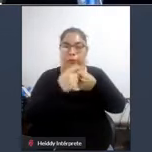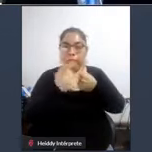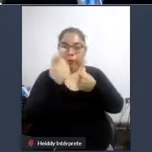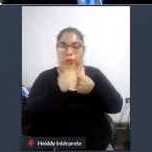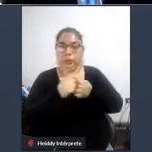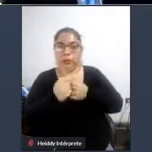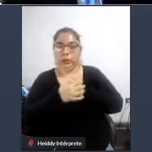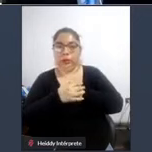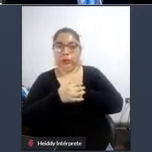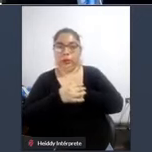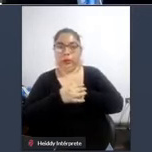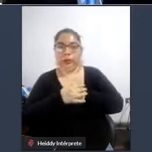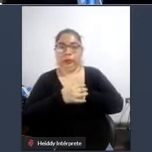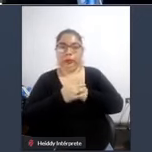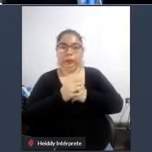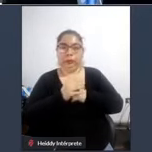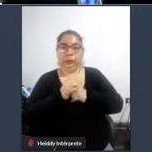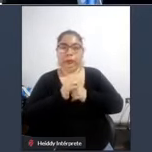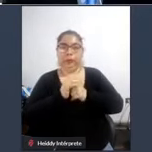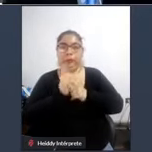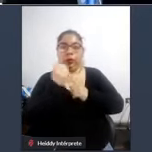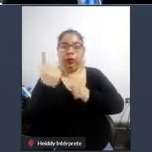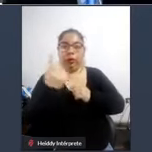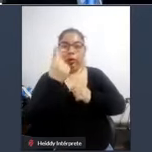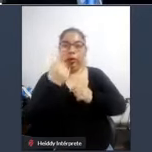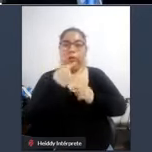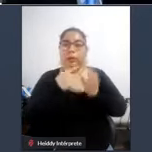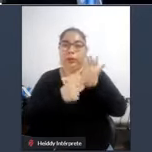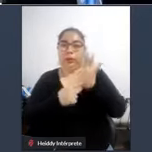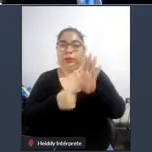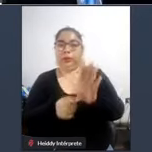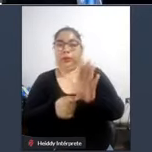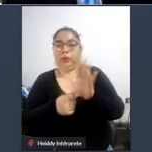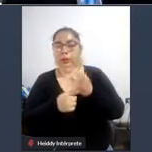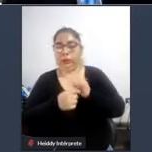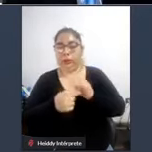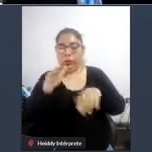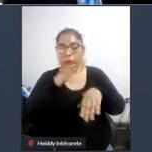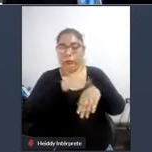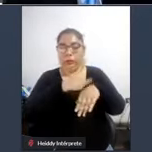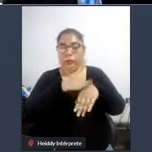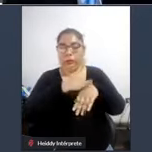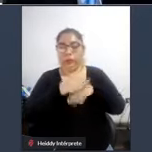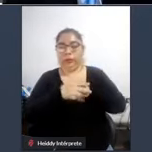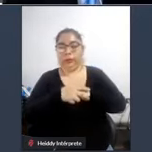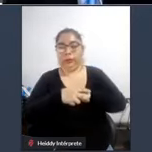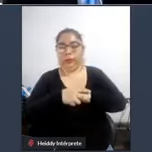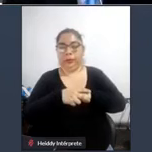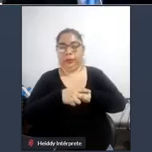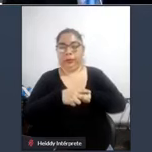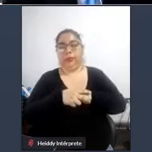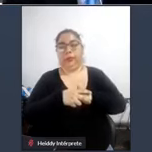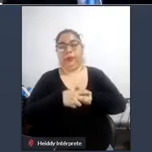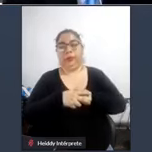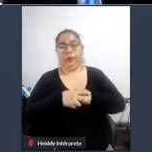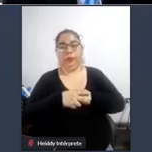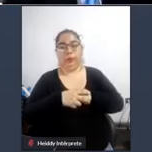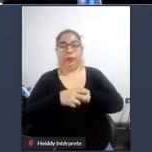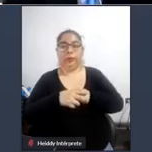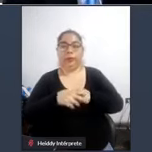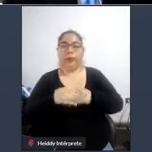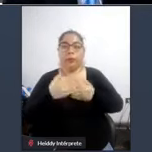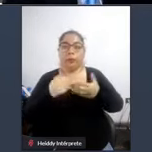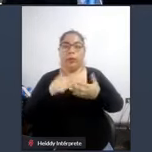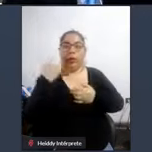una interesante presentación sobre lo que sucede en ciudades del primer